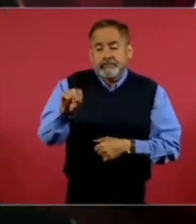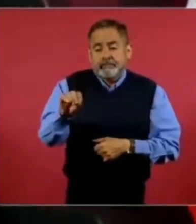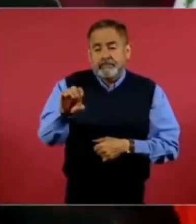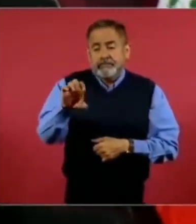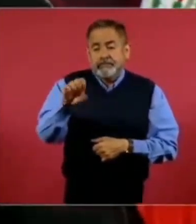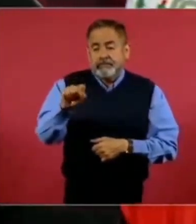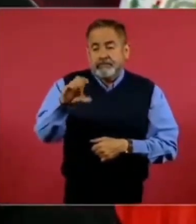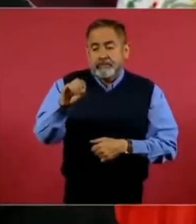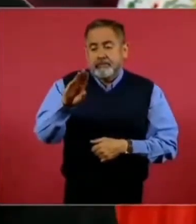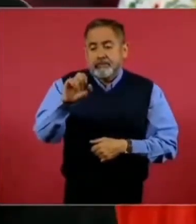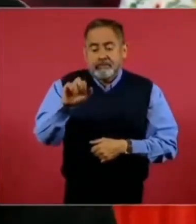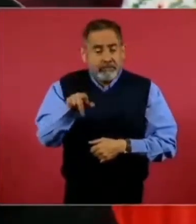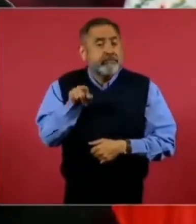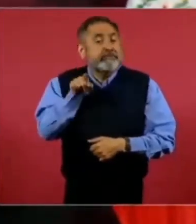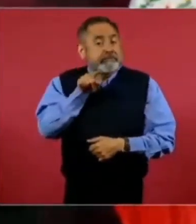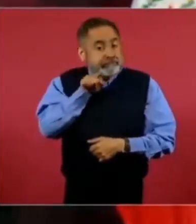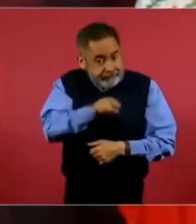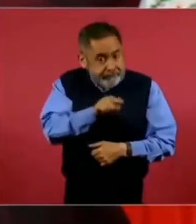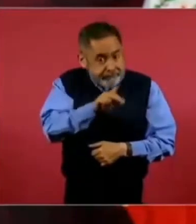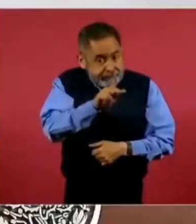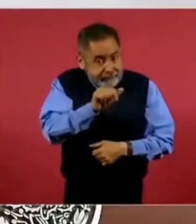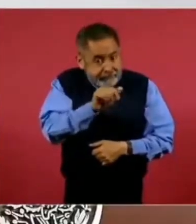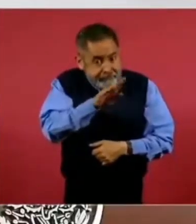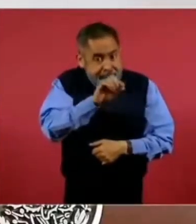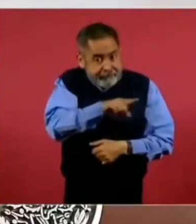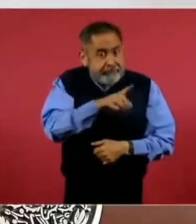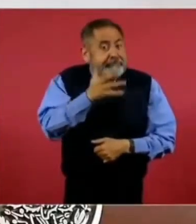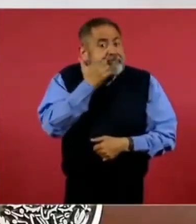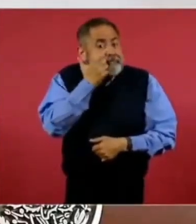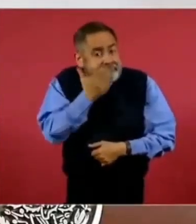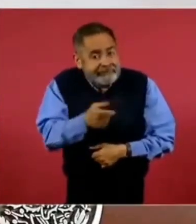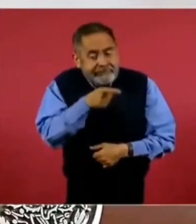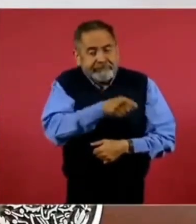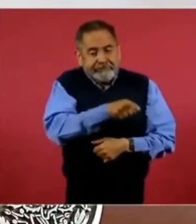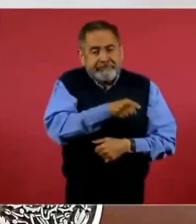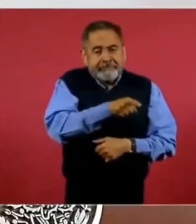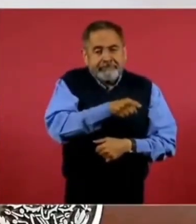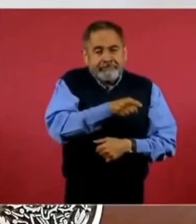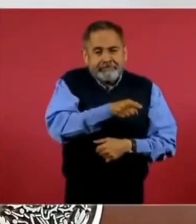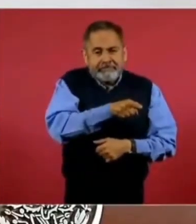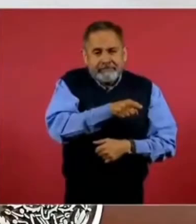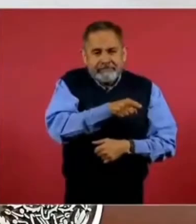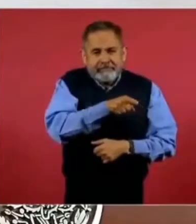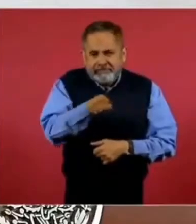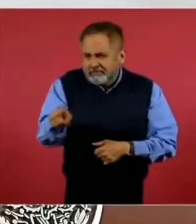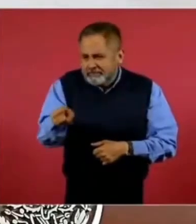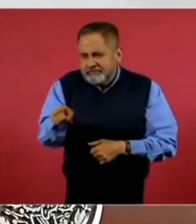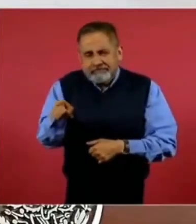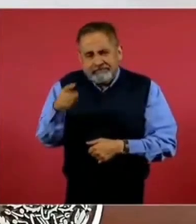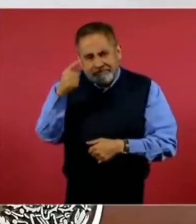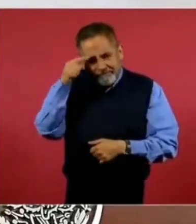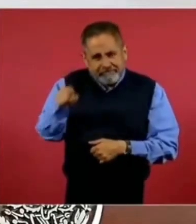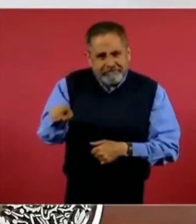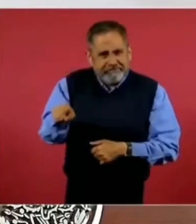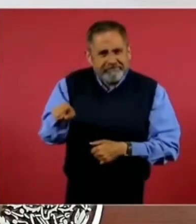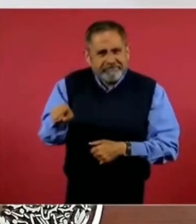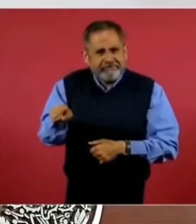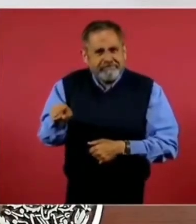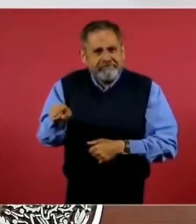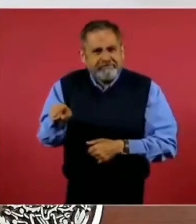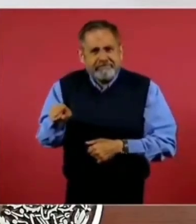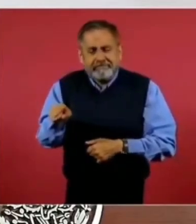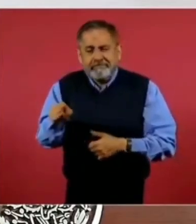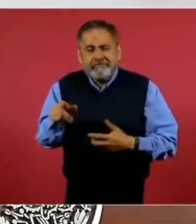secuestrar al